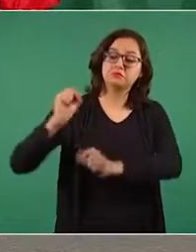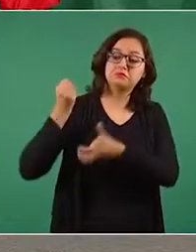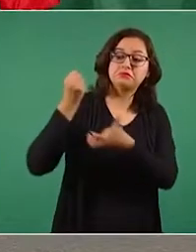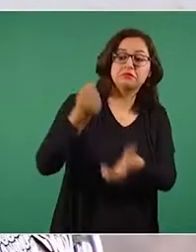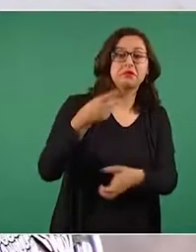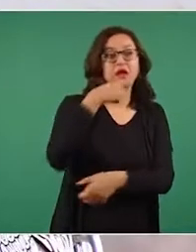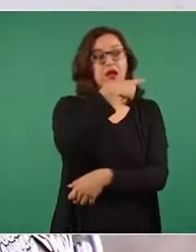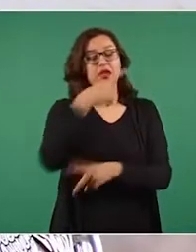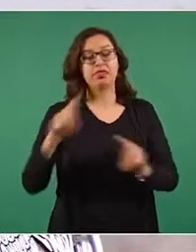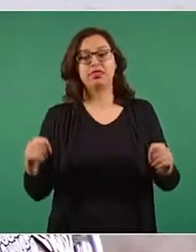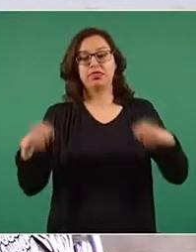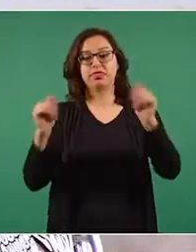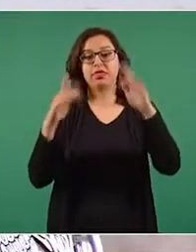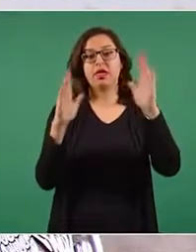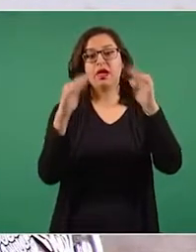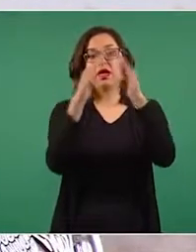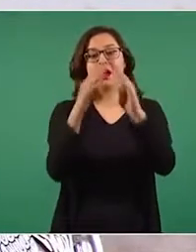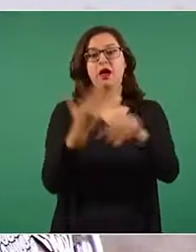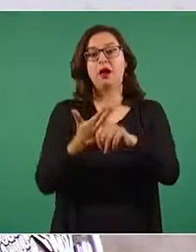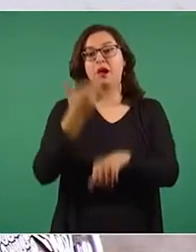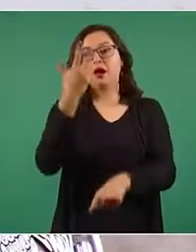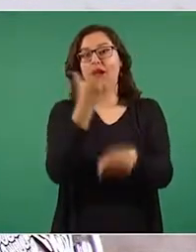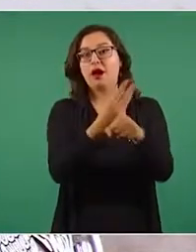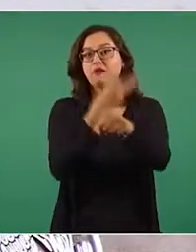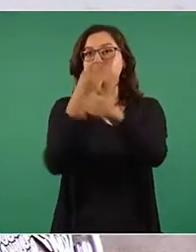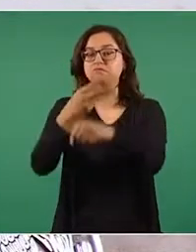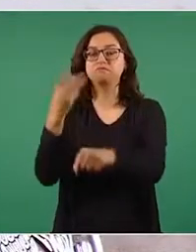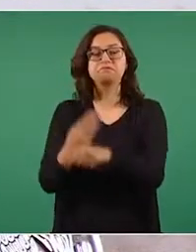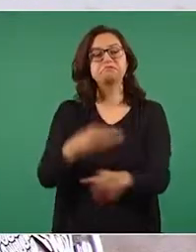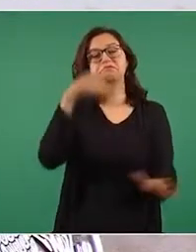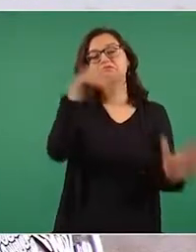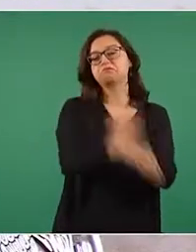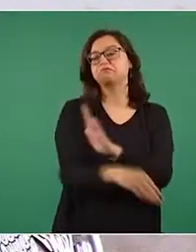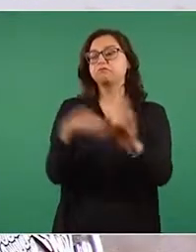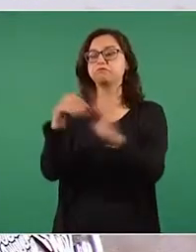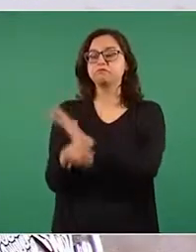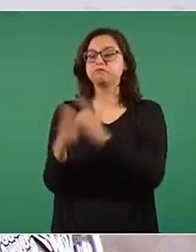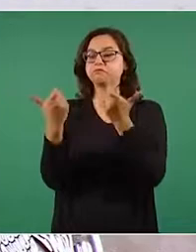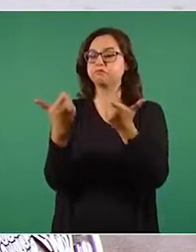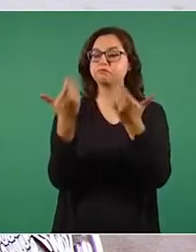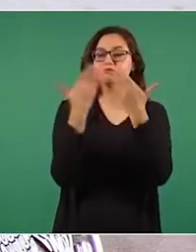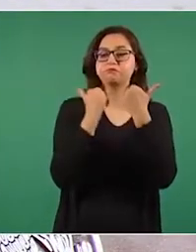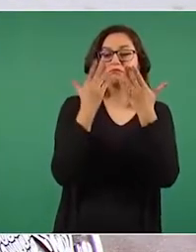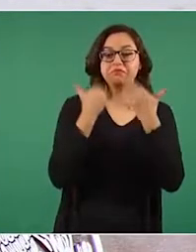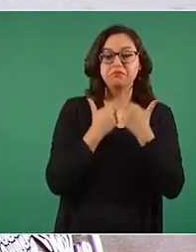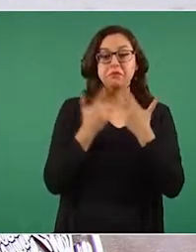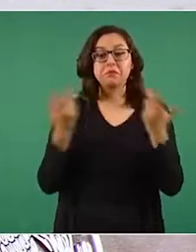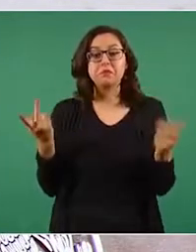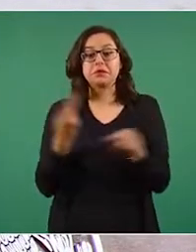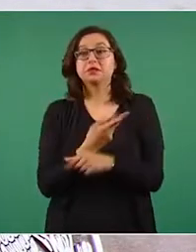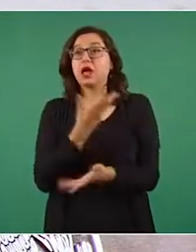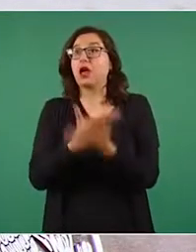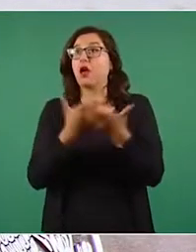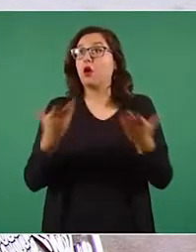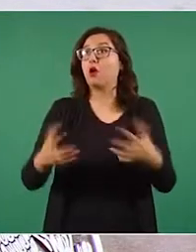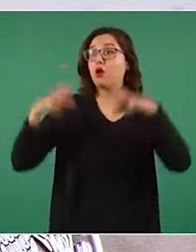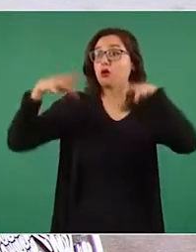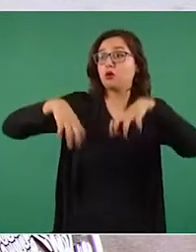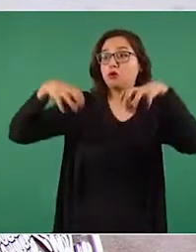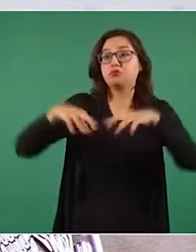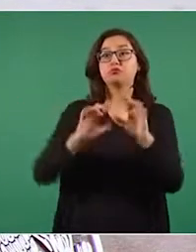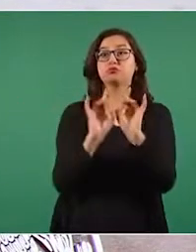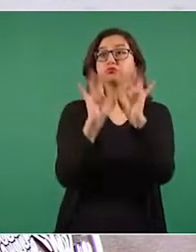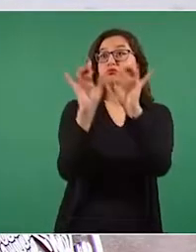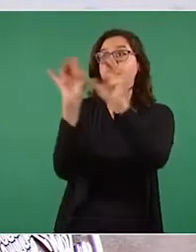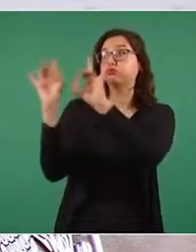mantenimiento del Templo Mayor y que los monumentos del patrimonio hoy están a merced de los desastres naturales, poniendo